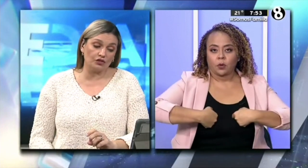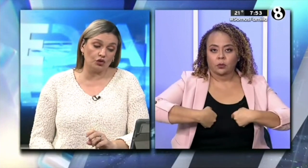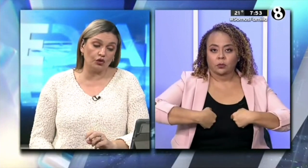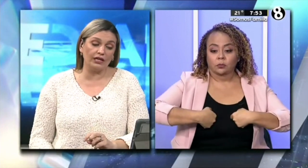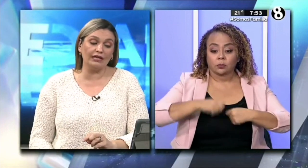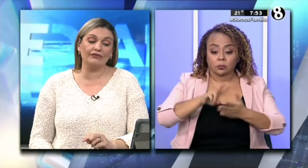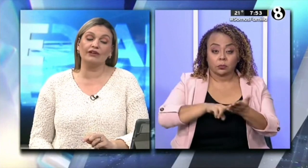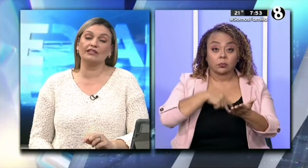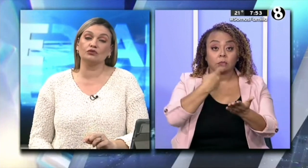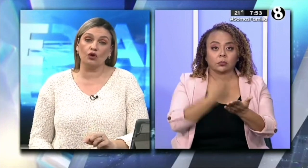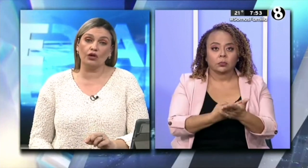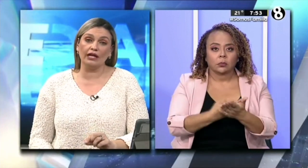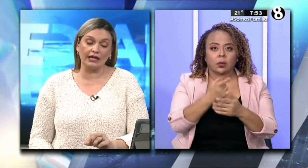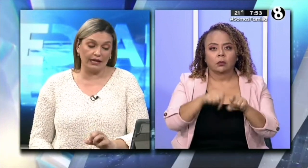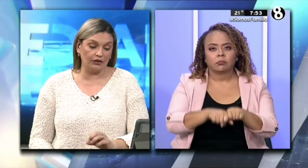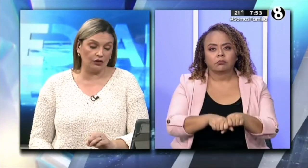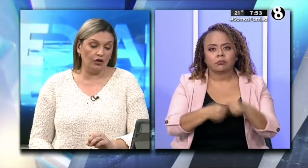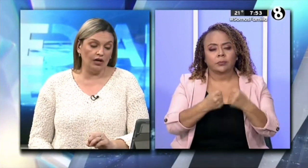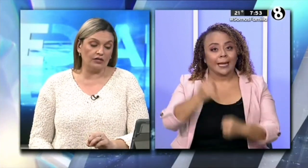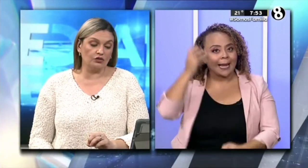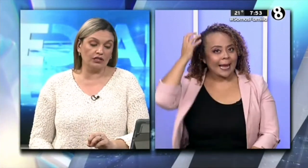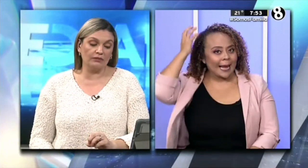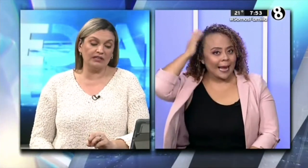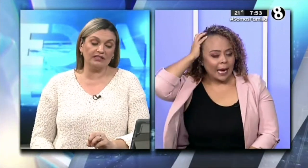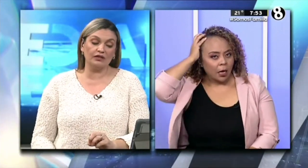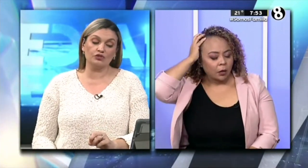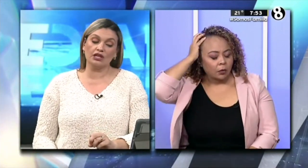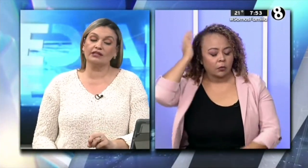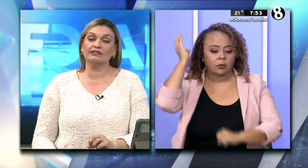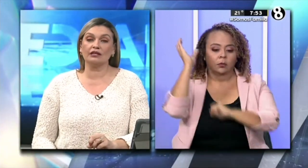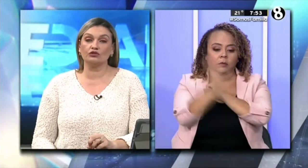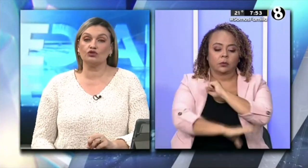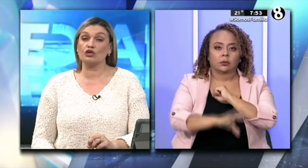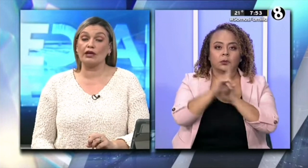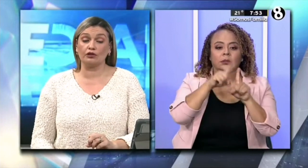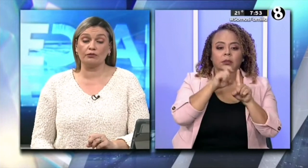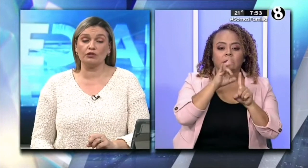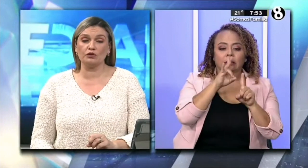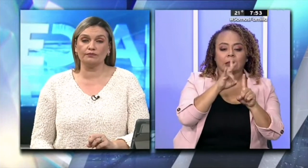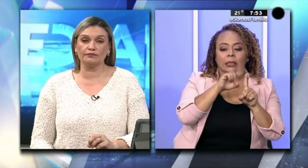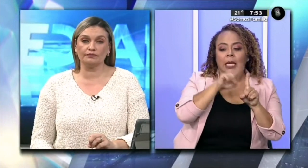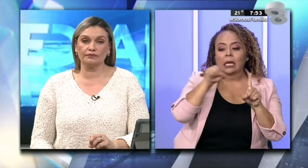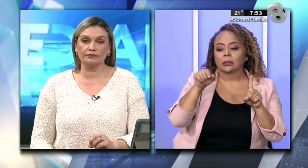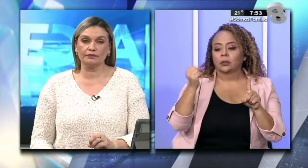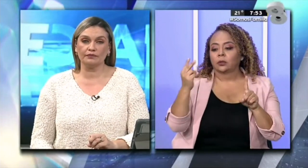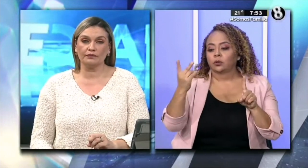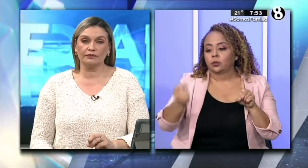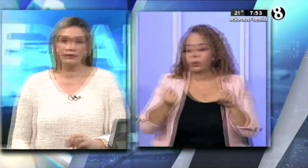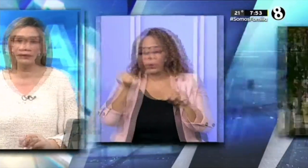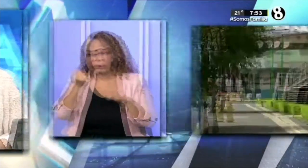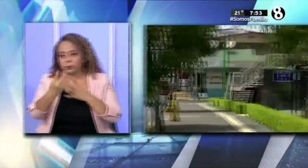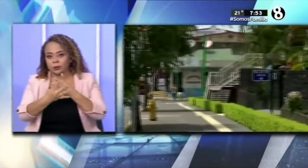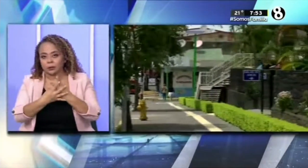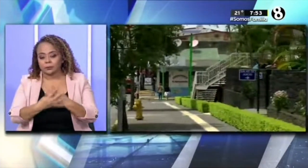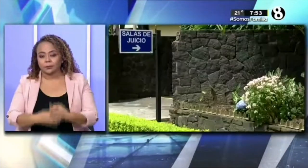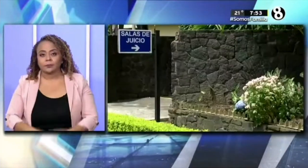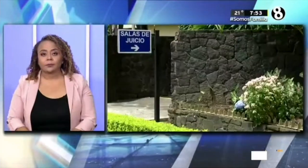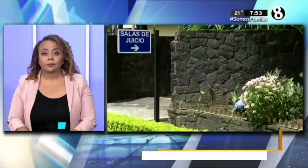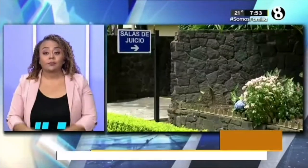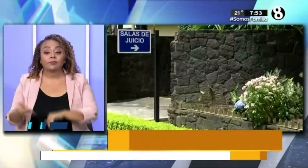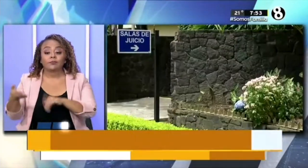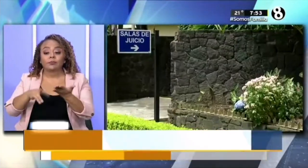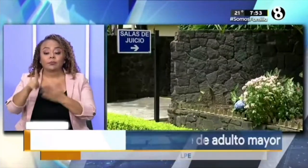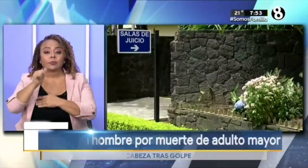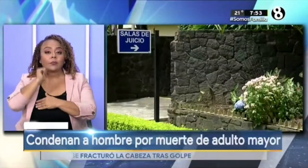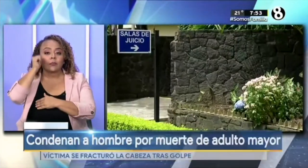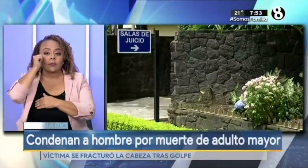se cayó y le fracturó el cráneo. Las condenas van desde los 7 hasta los 12 años de prisión. La muerte de un